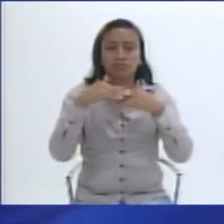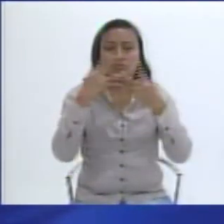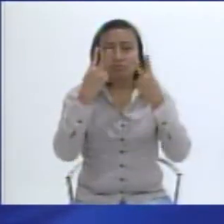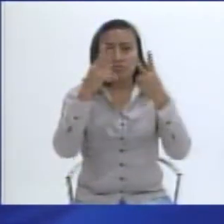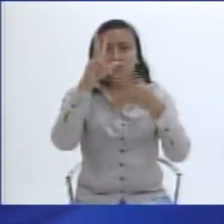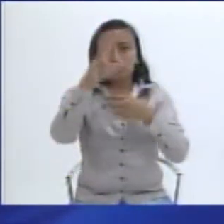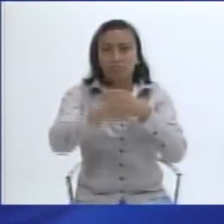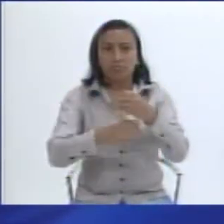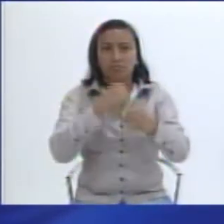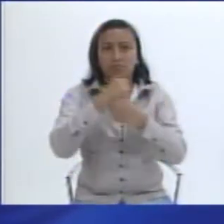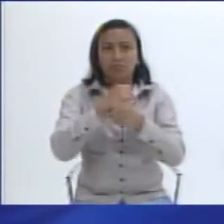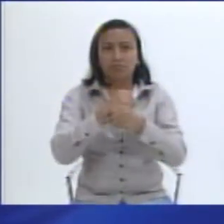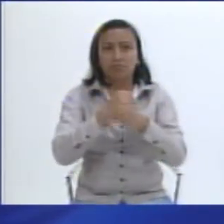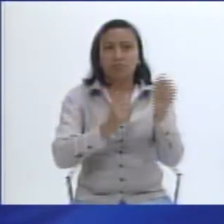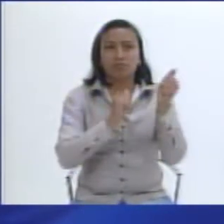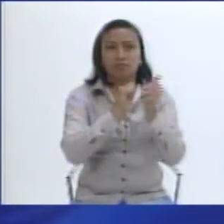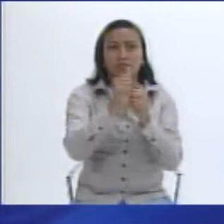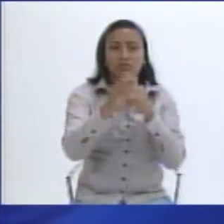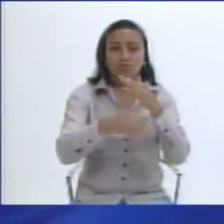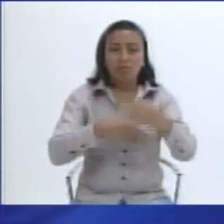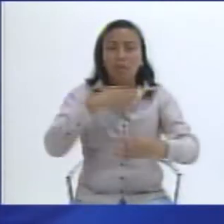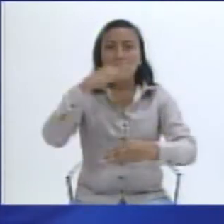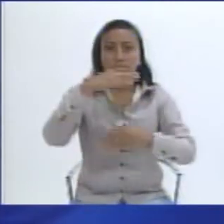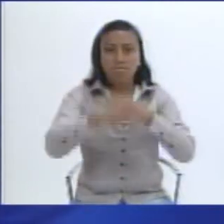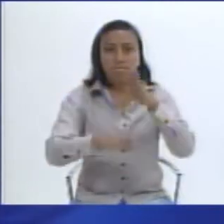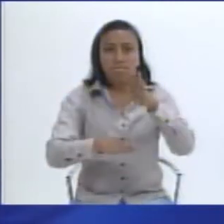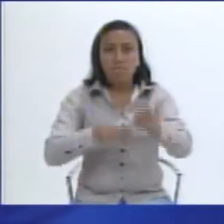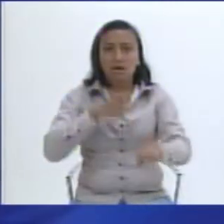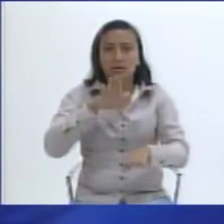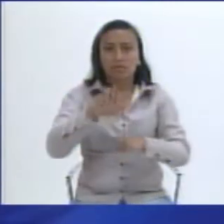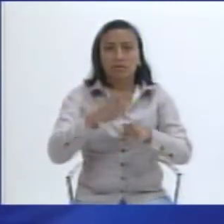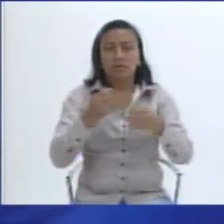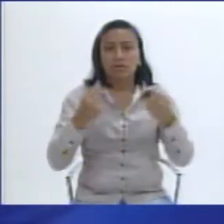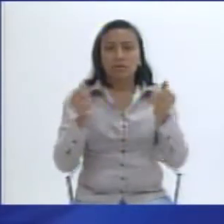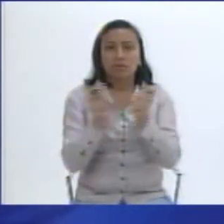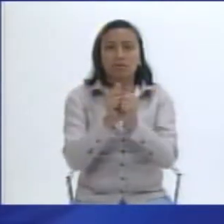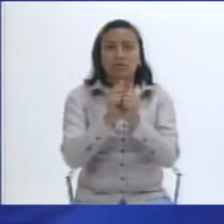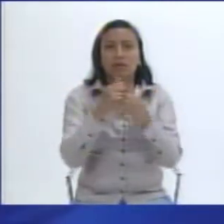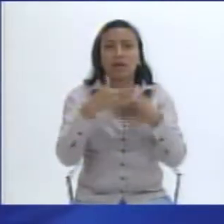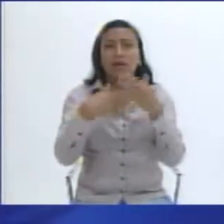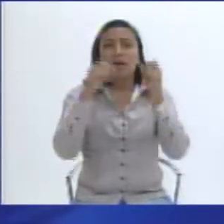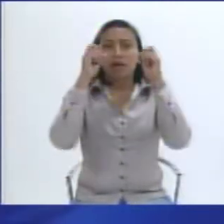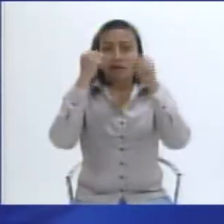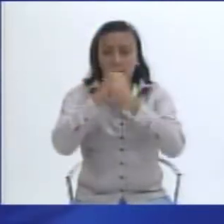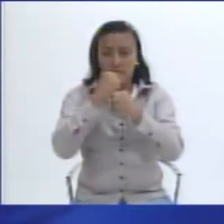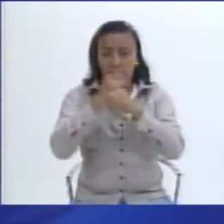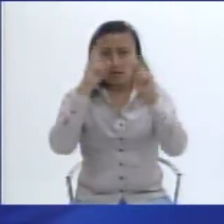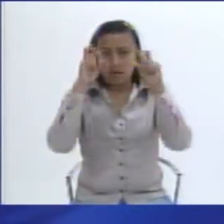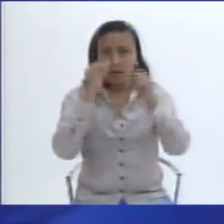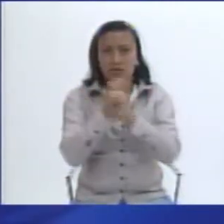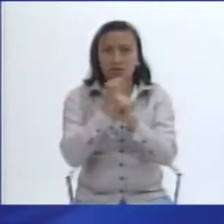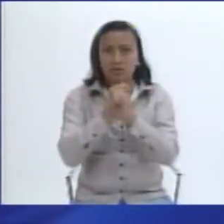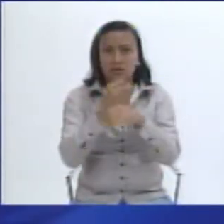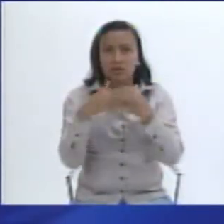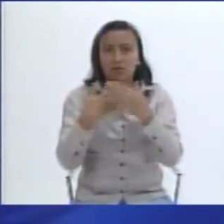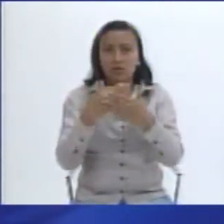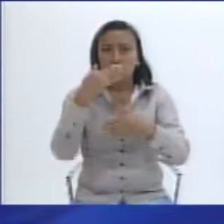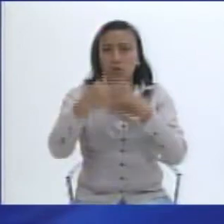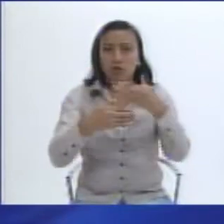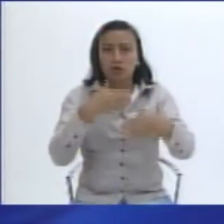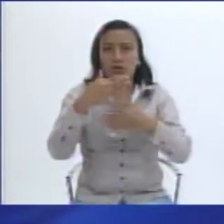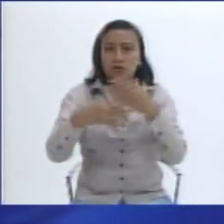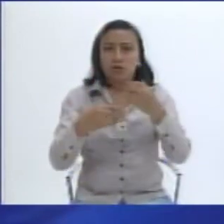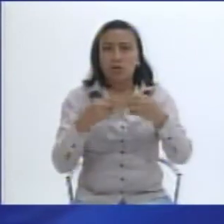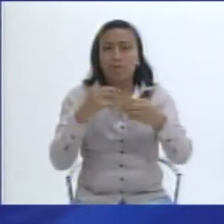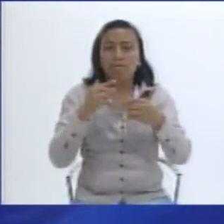Para nosotros es grato los pasos que se han dado. Obviamente, el trabajar en temas de institucionalidad son procesos de medio y